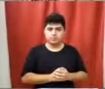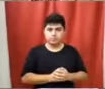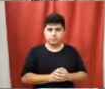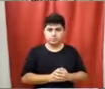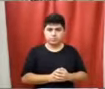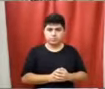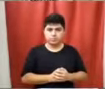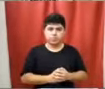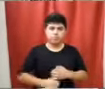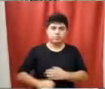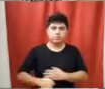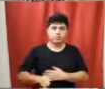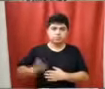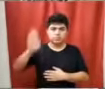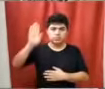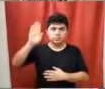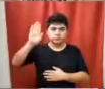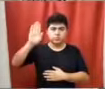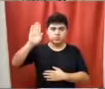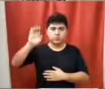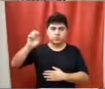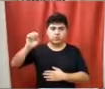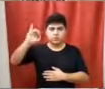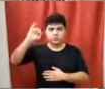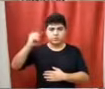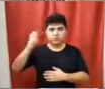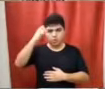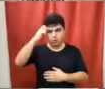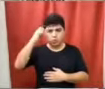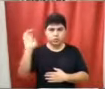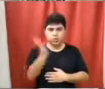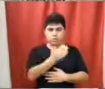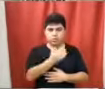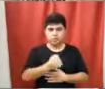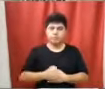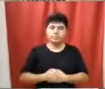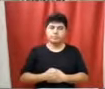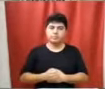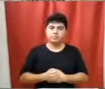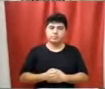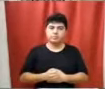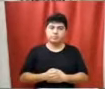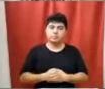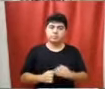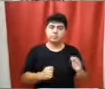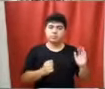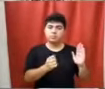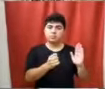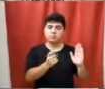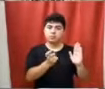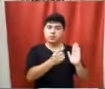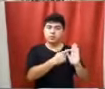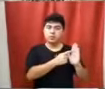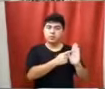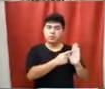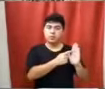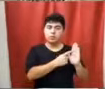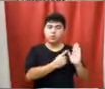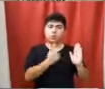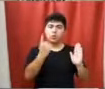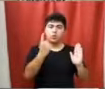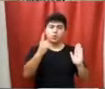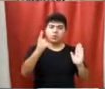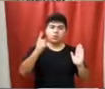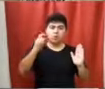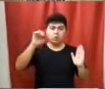Lo pongo a votación en términos generales. Voto afirmativo de todos los concejales. En términos particulares, artículo primero, voto